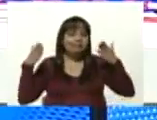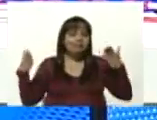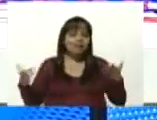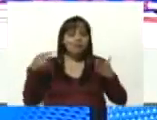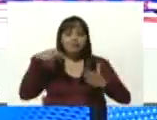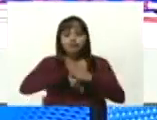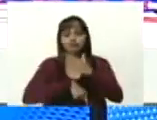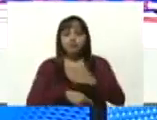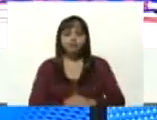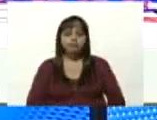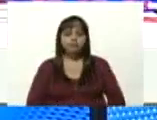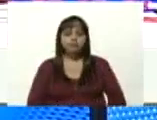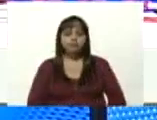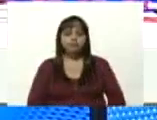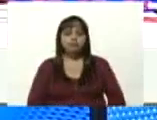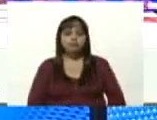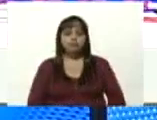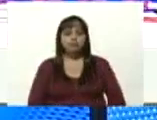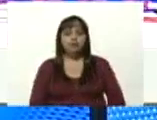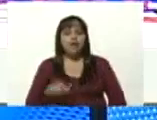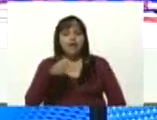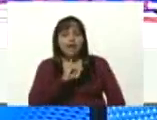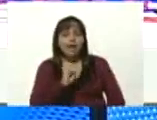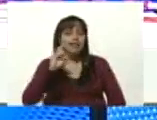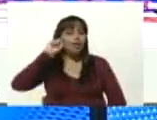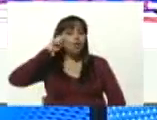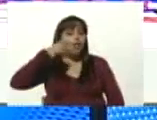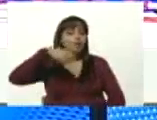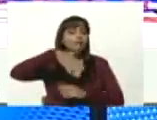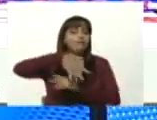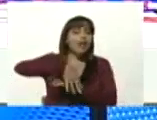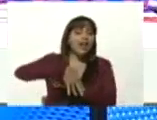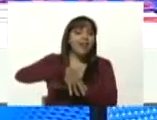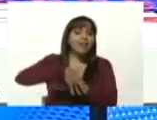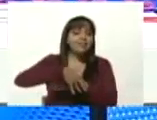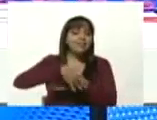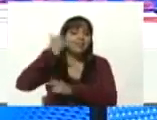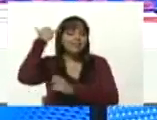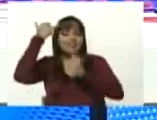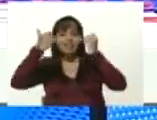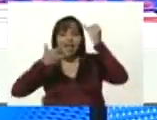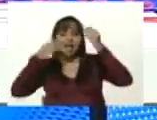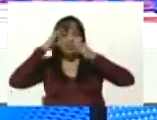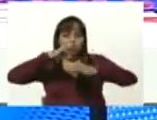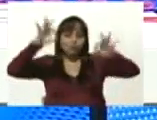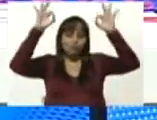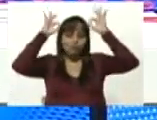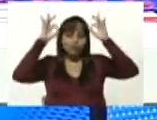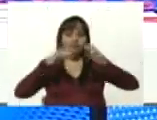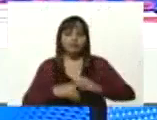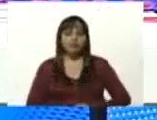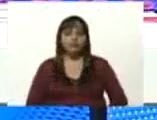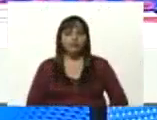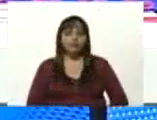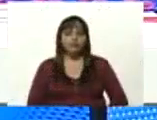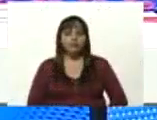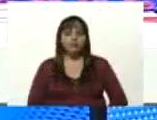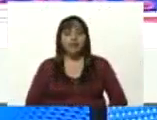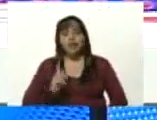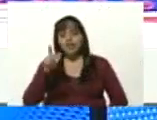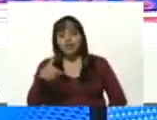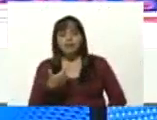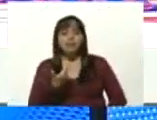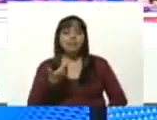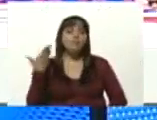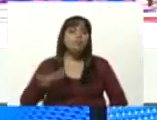que viene de la raíz robinsoniana de Simón Rodríguez que viene de la raíz